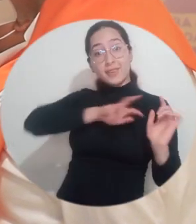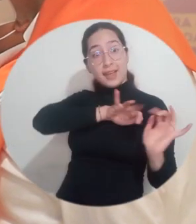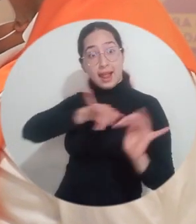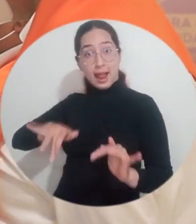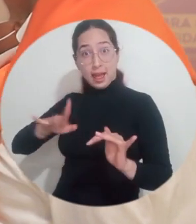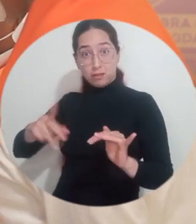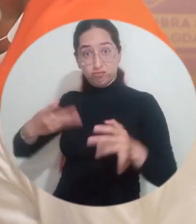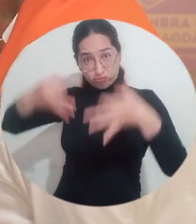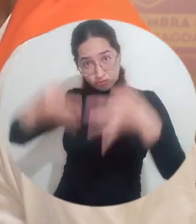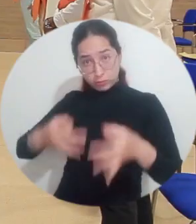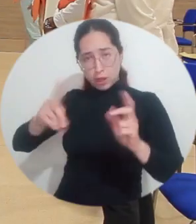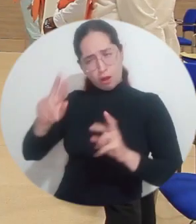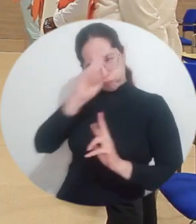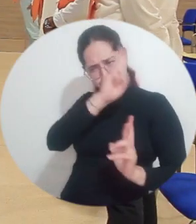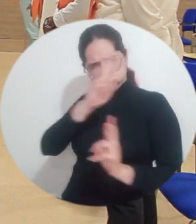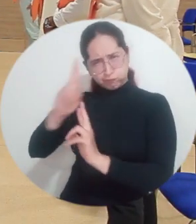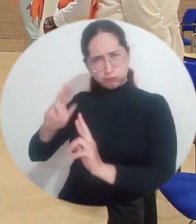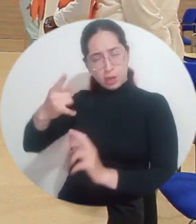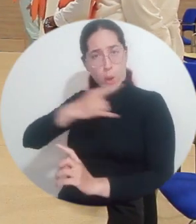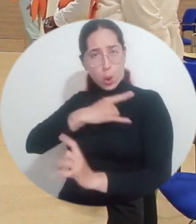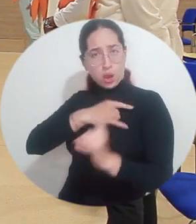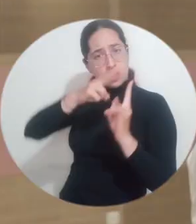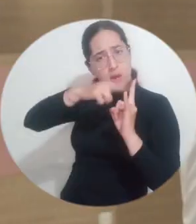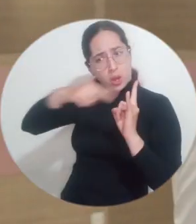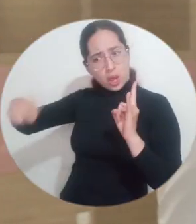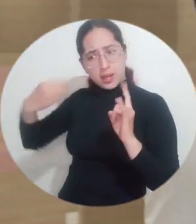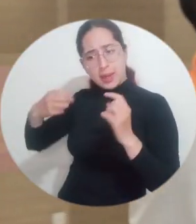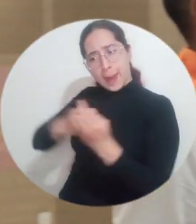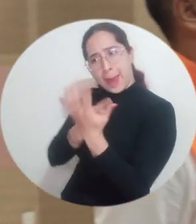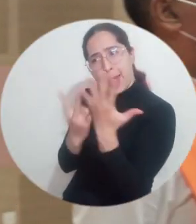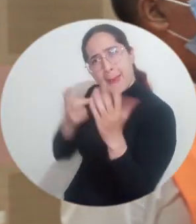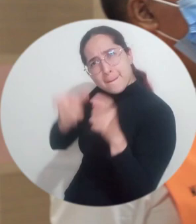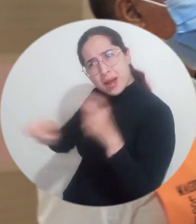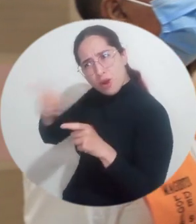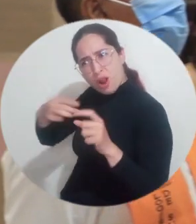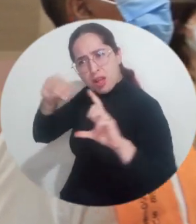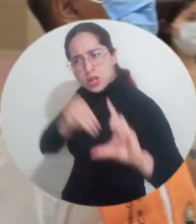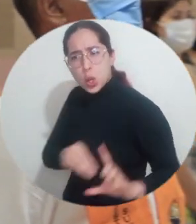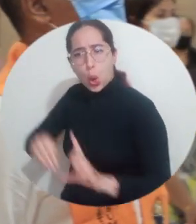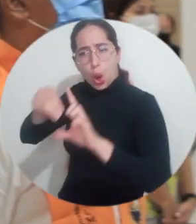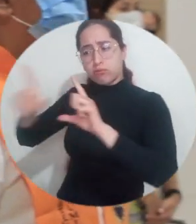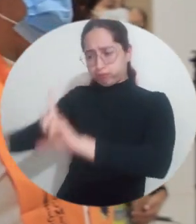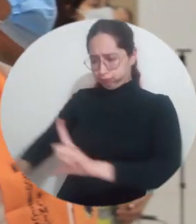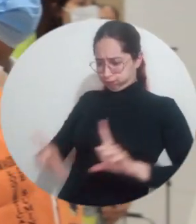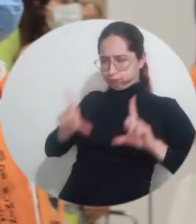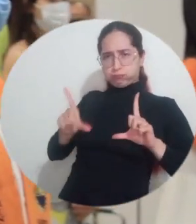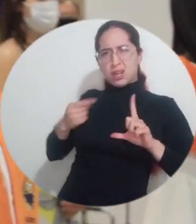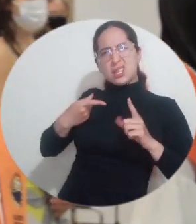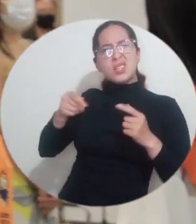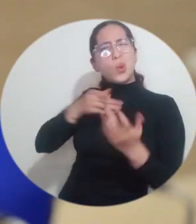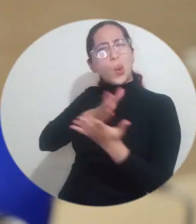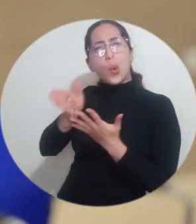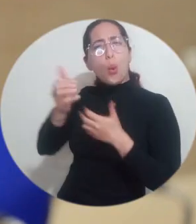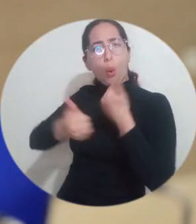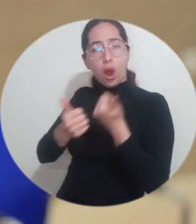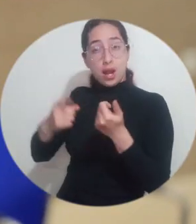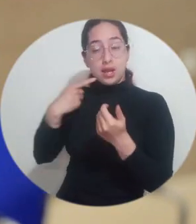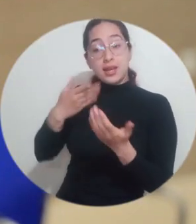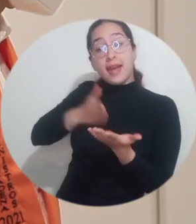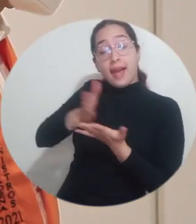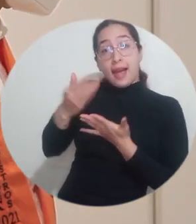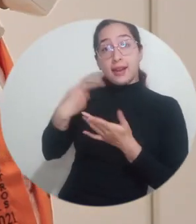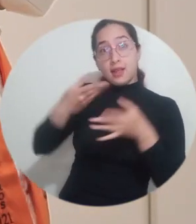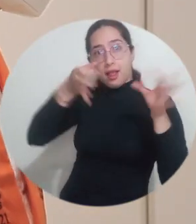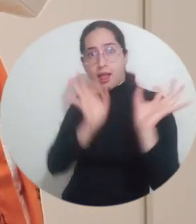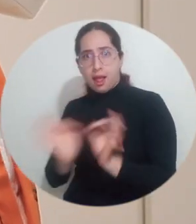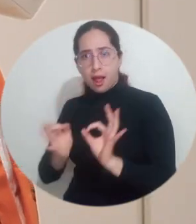En una ceremonia simbólica, la Universidad del Magdalena graduó la primera cohorte de la maestría en logística y cadena de suministros. Se trató de un grupo